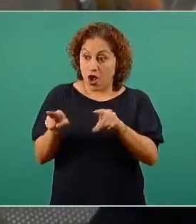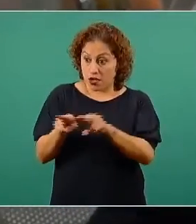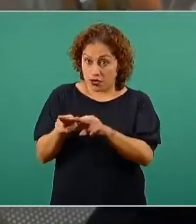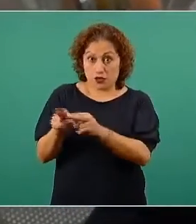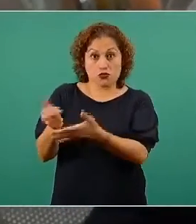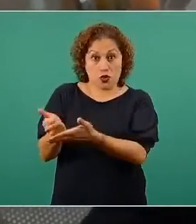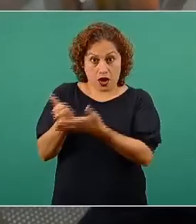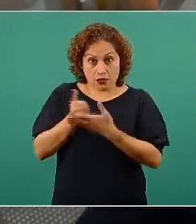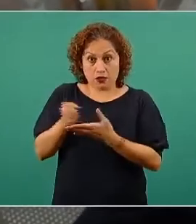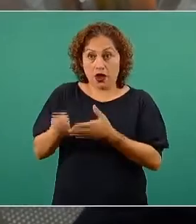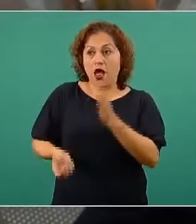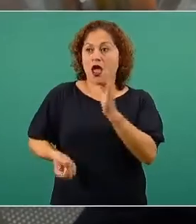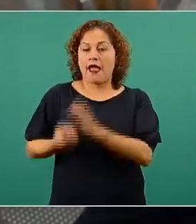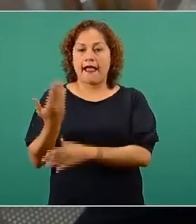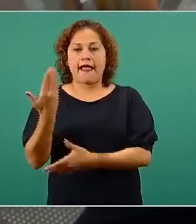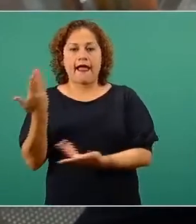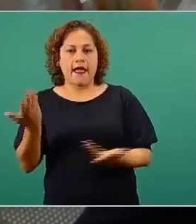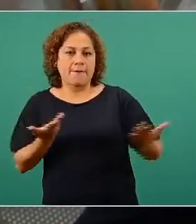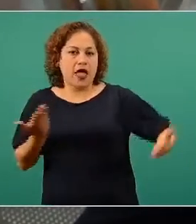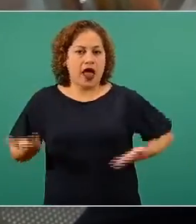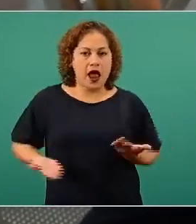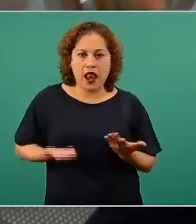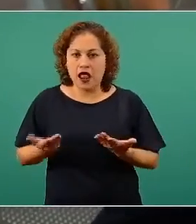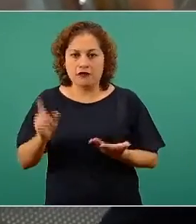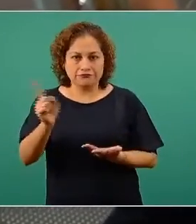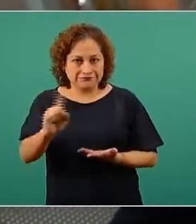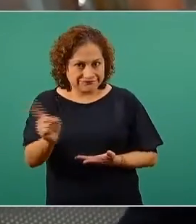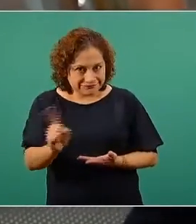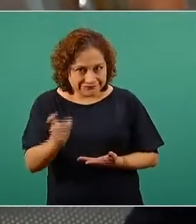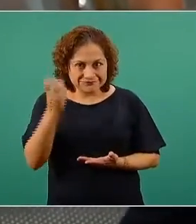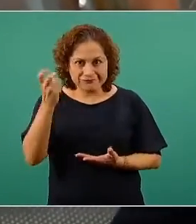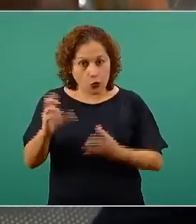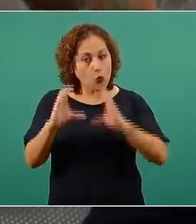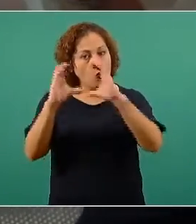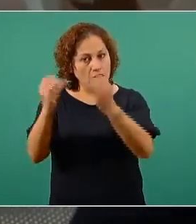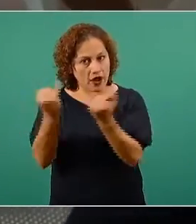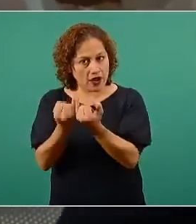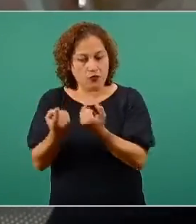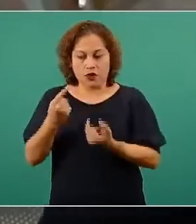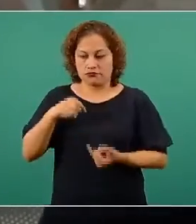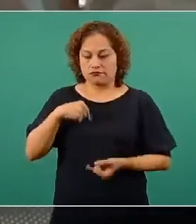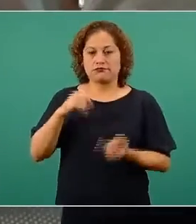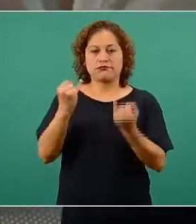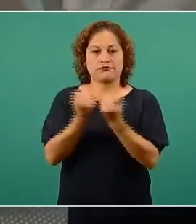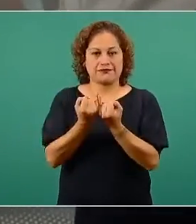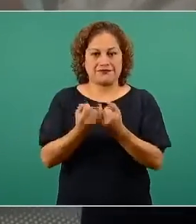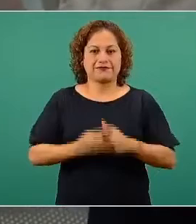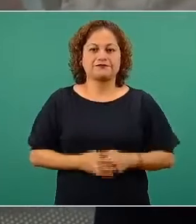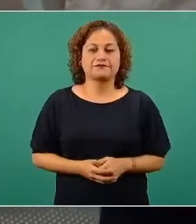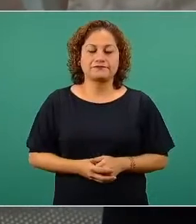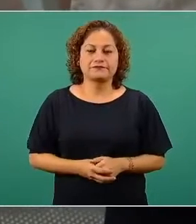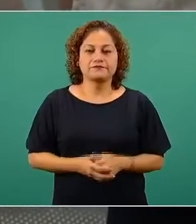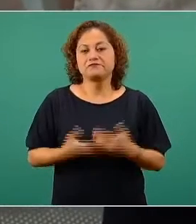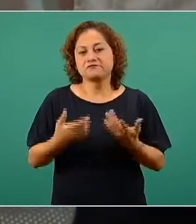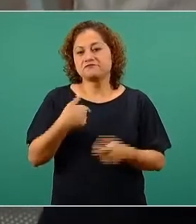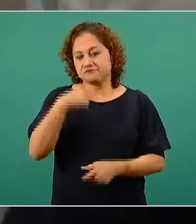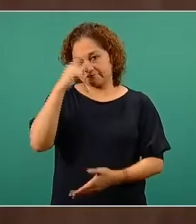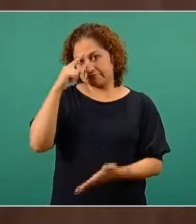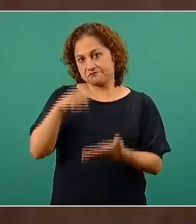nos cuiden. Que ellos no anden yendo a las 10 cosas y que no. Que se cuiden los muchachos para que nos cuiden a nosotros. Yo creo que deben de